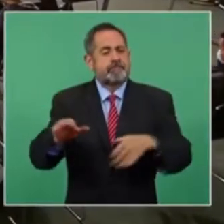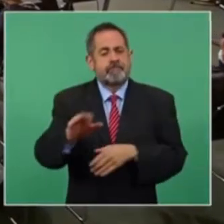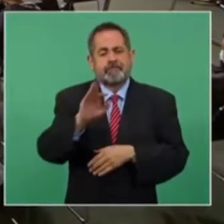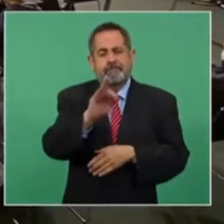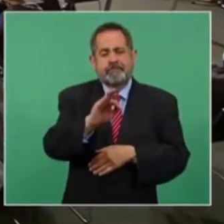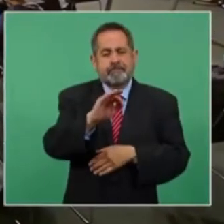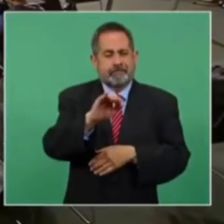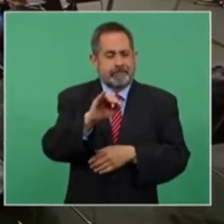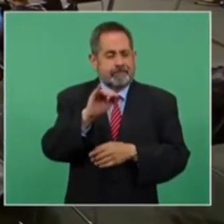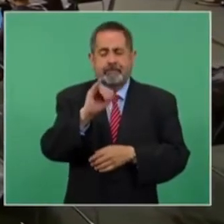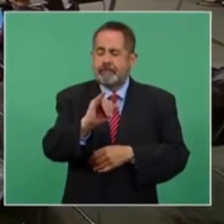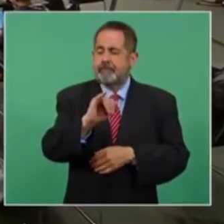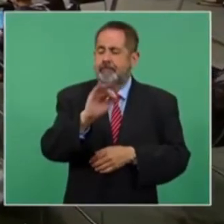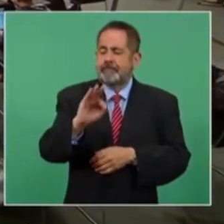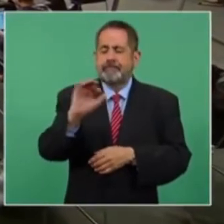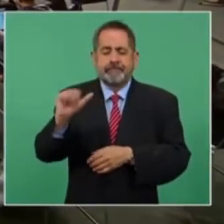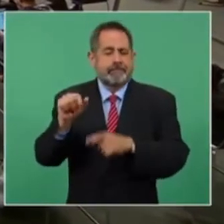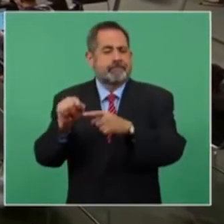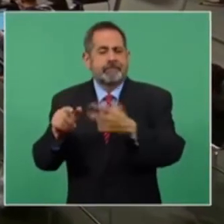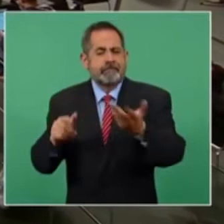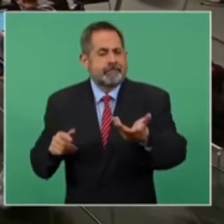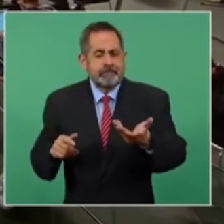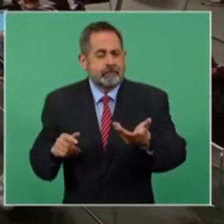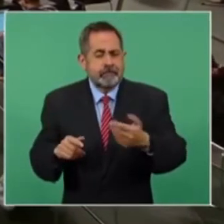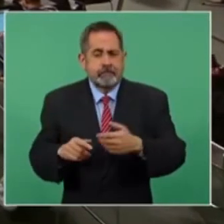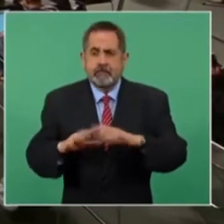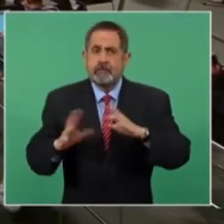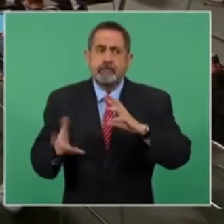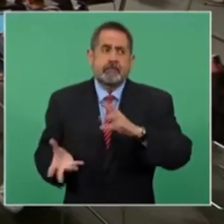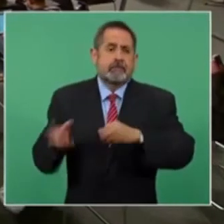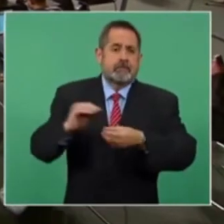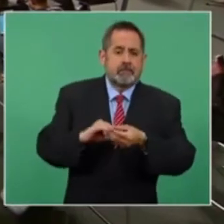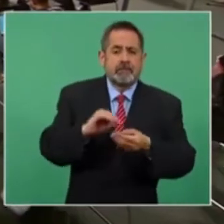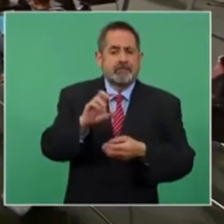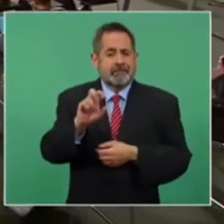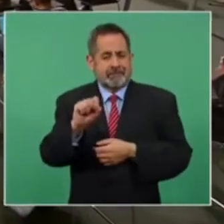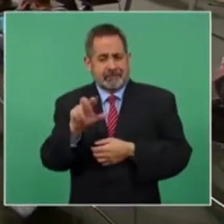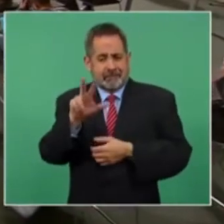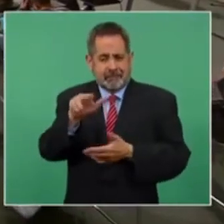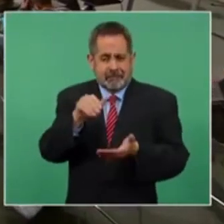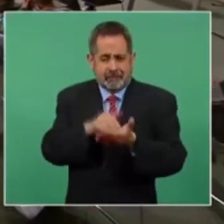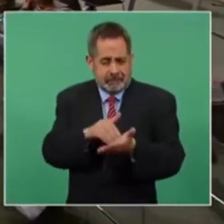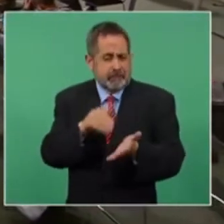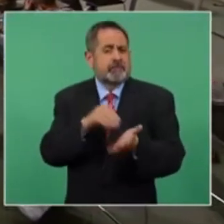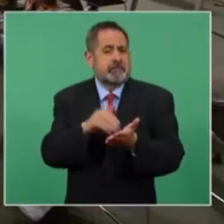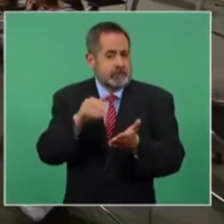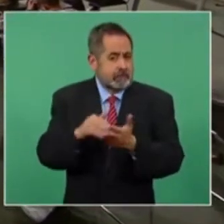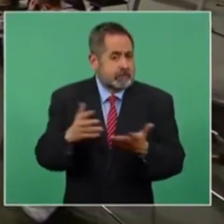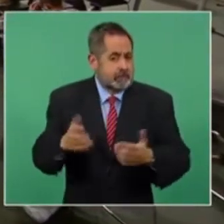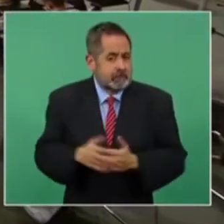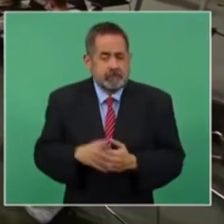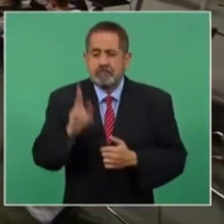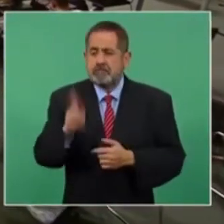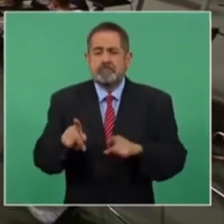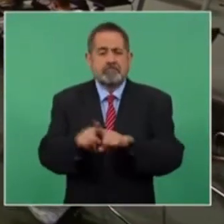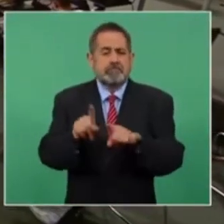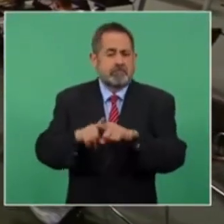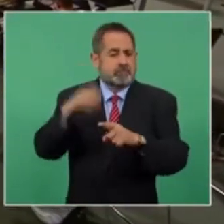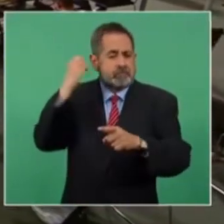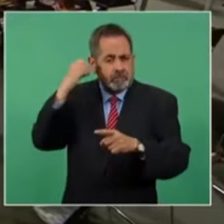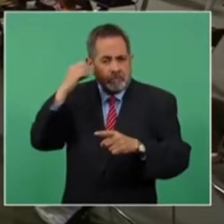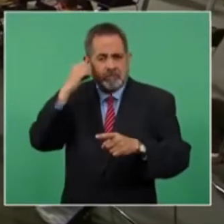La situación es de que la deuda estaría ascendiendo a sesenta y ocho mil millones. Sucede en otros estados como Oaxaca,